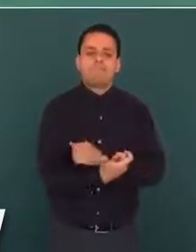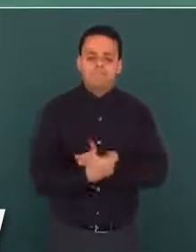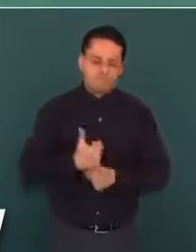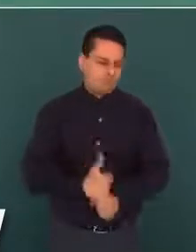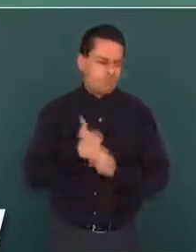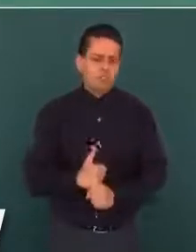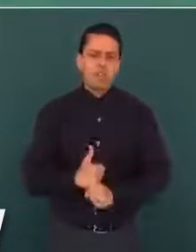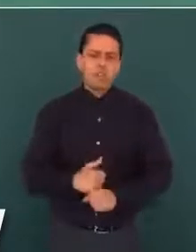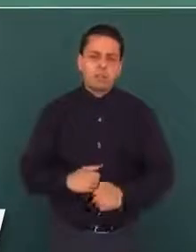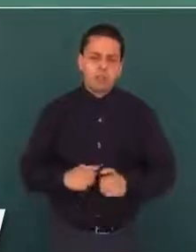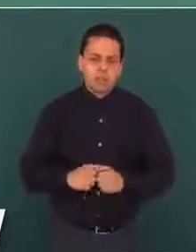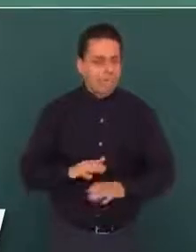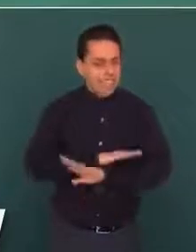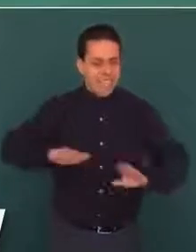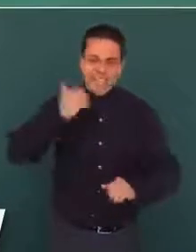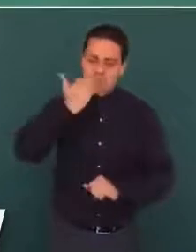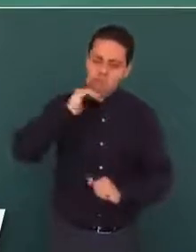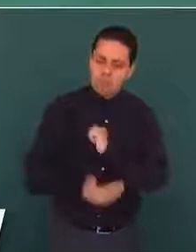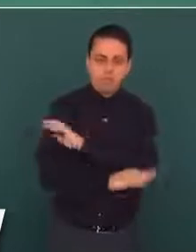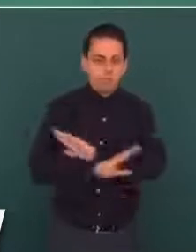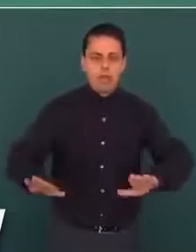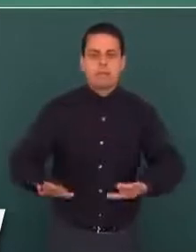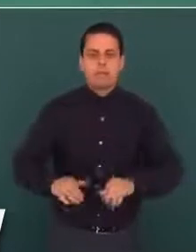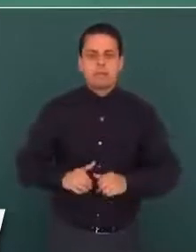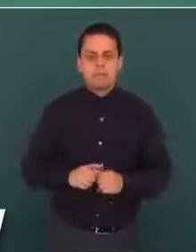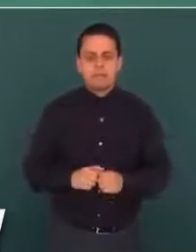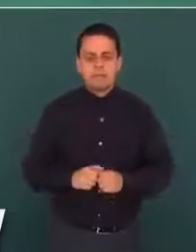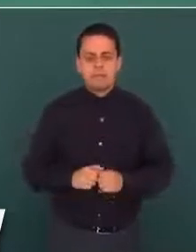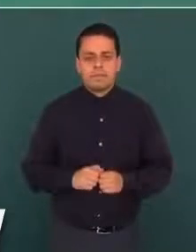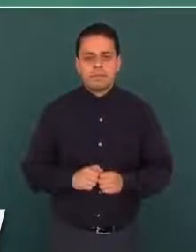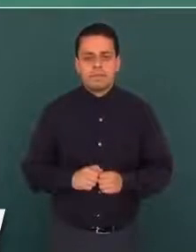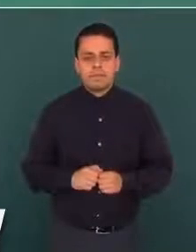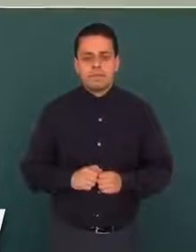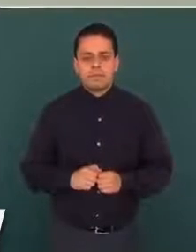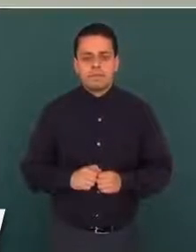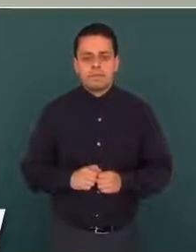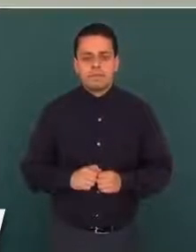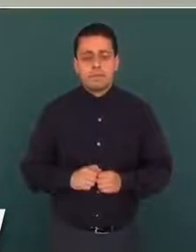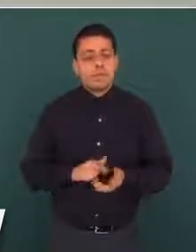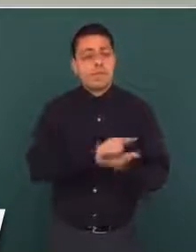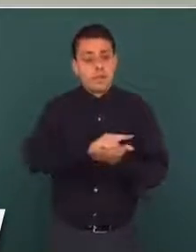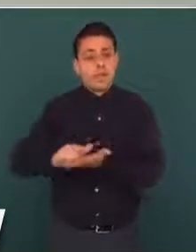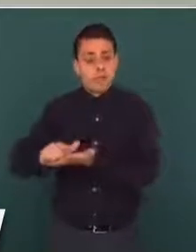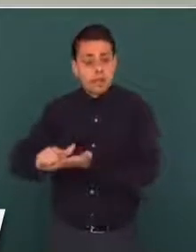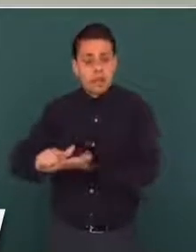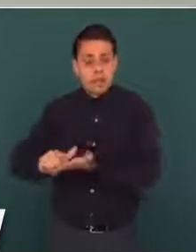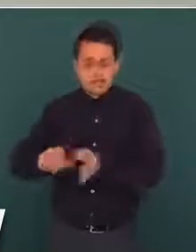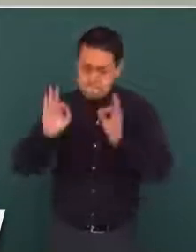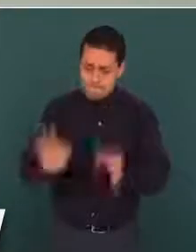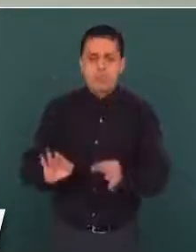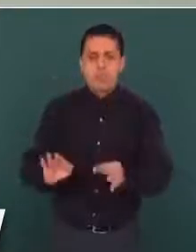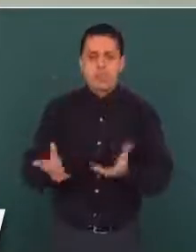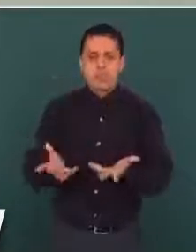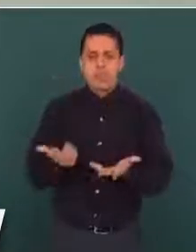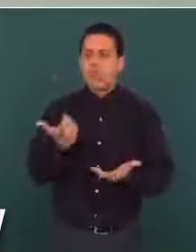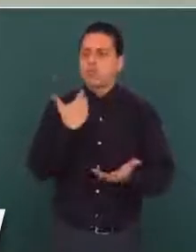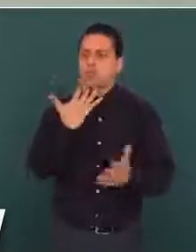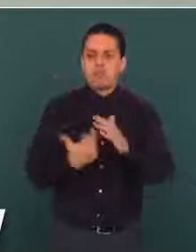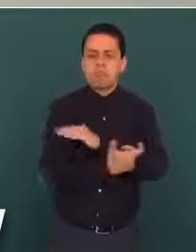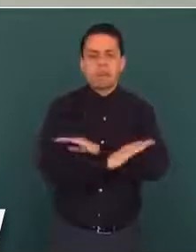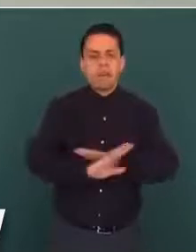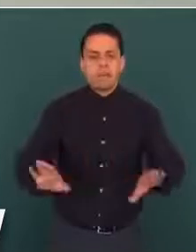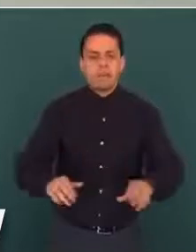Eso es lo que queremos, limpiar de corrupción.